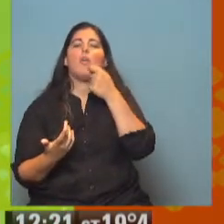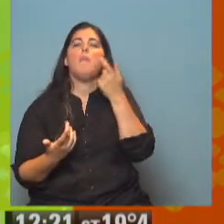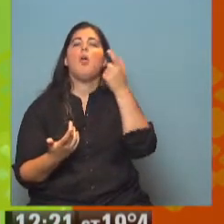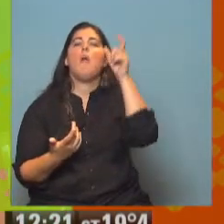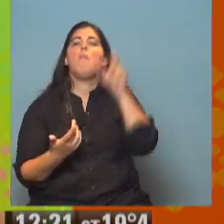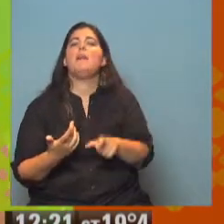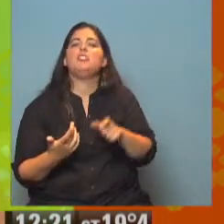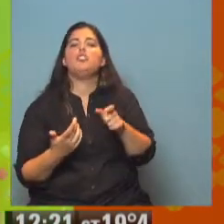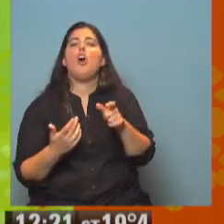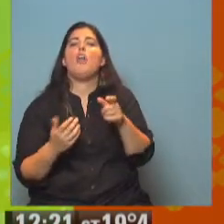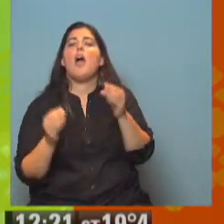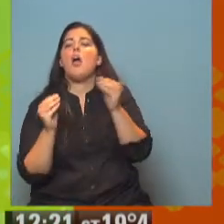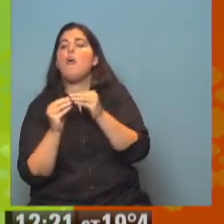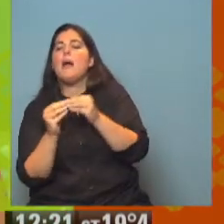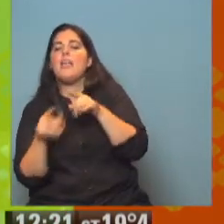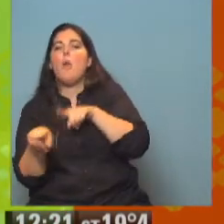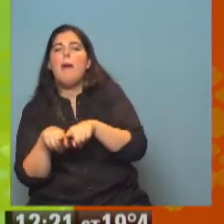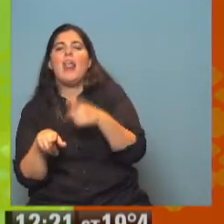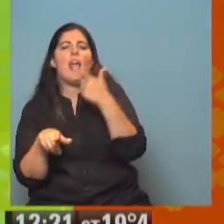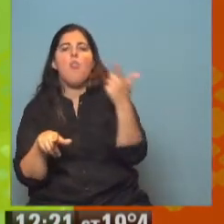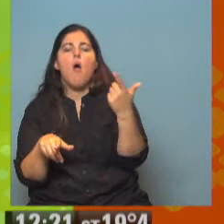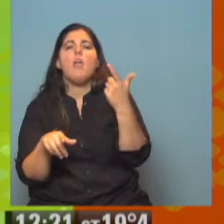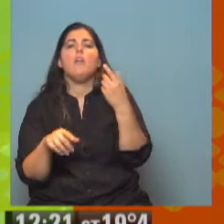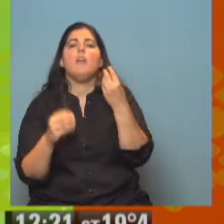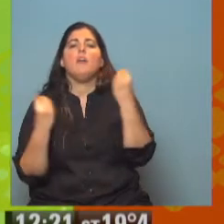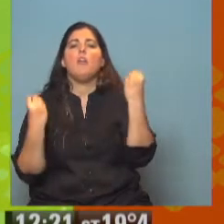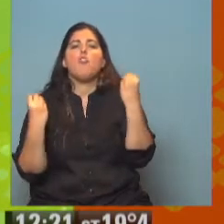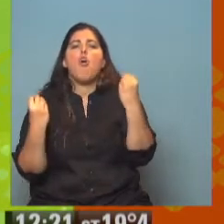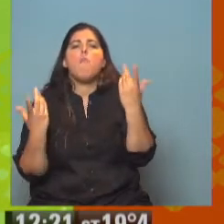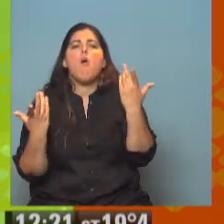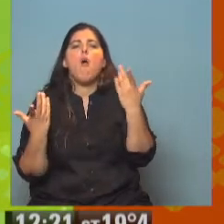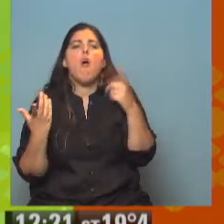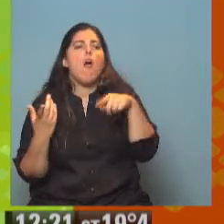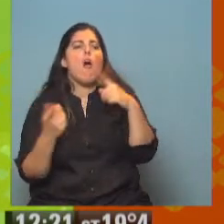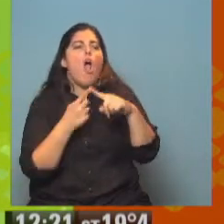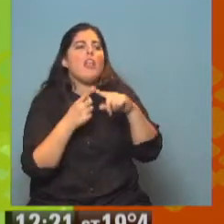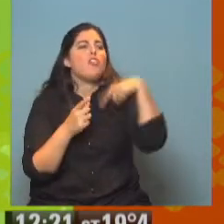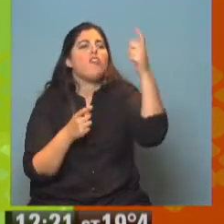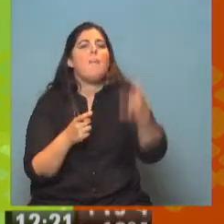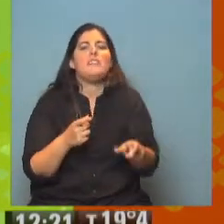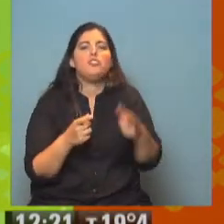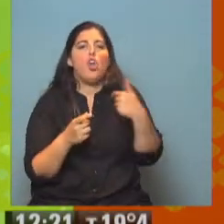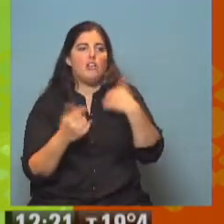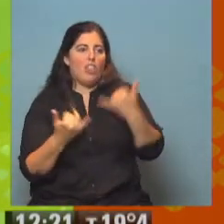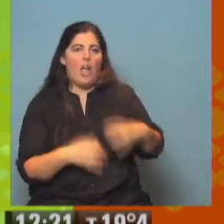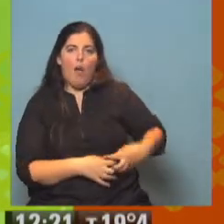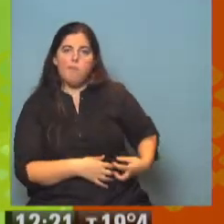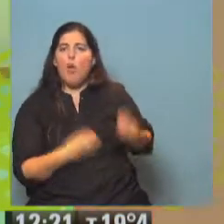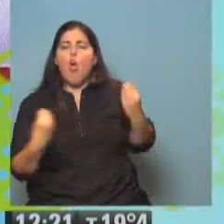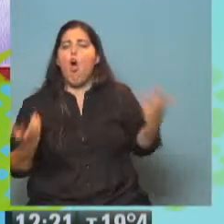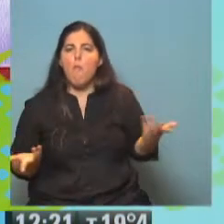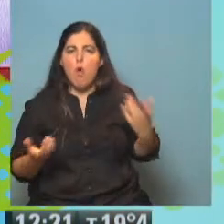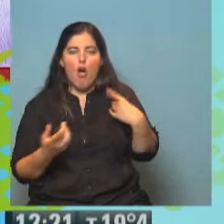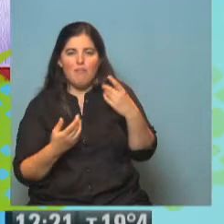tiene un compañero, no tiene una pareja? ¿Cómo se conecta con un otro y decirle, mirá, soy ostomizado? Ese